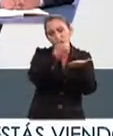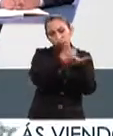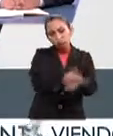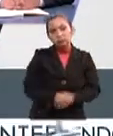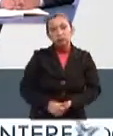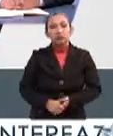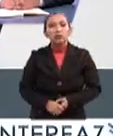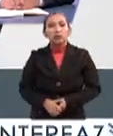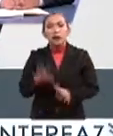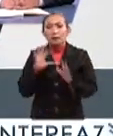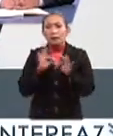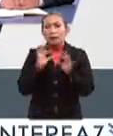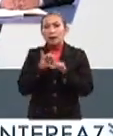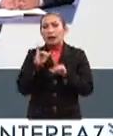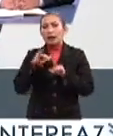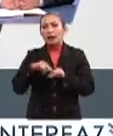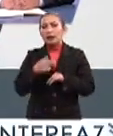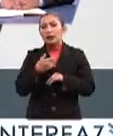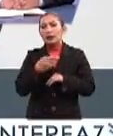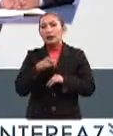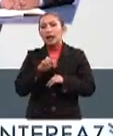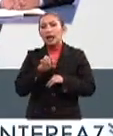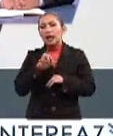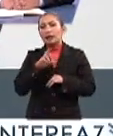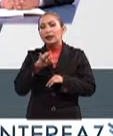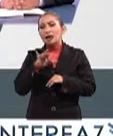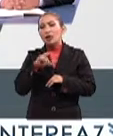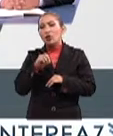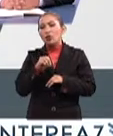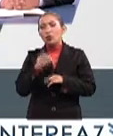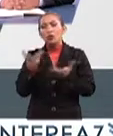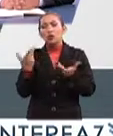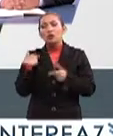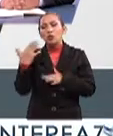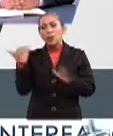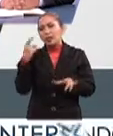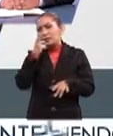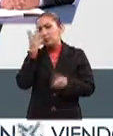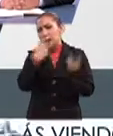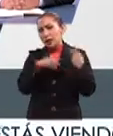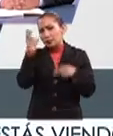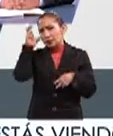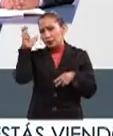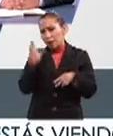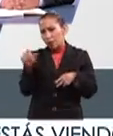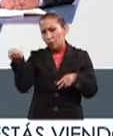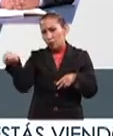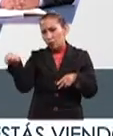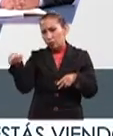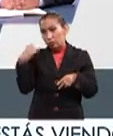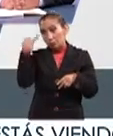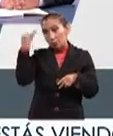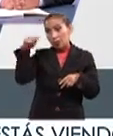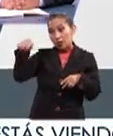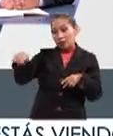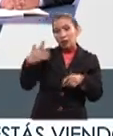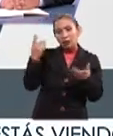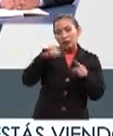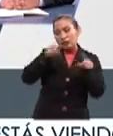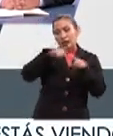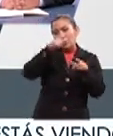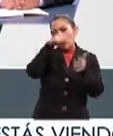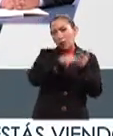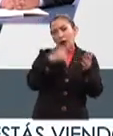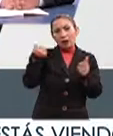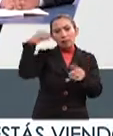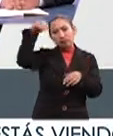Cuéntame una cosa, ingeniero Martín Reyes. ¿Cuál ha sido? Me decías que tú vienes de Hidalgo, ¿no? Sí. Y me imagino que has estado en muchas